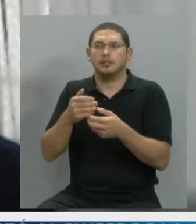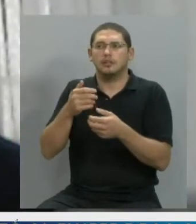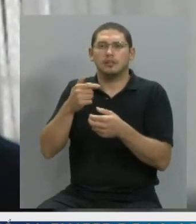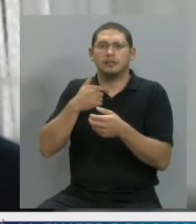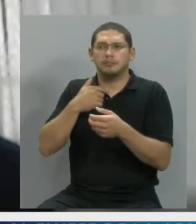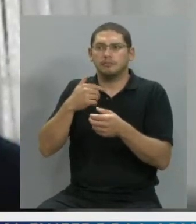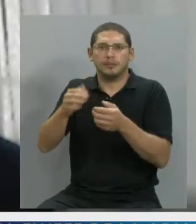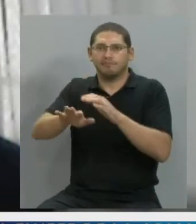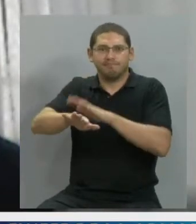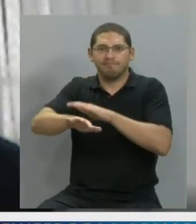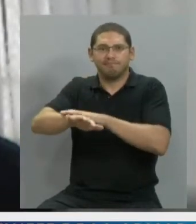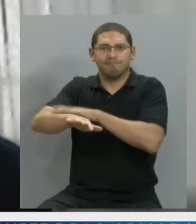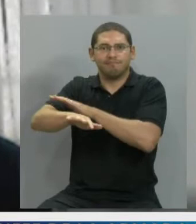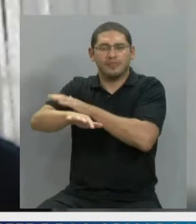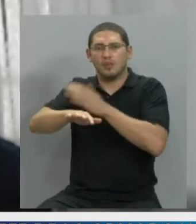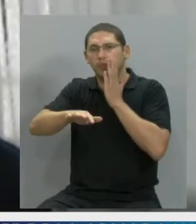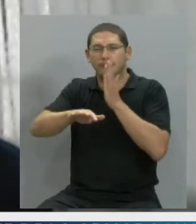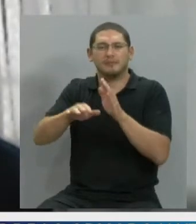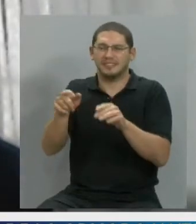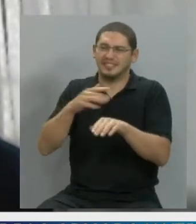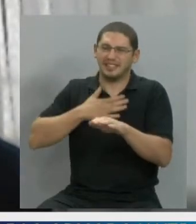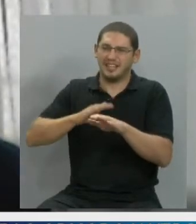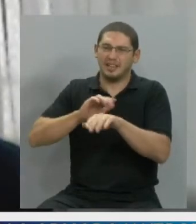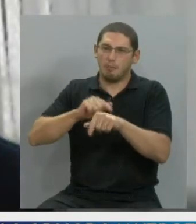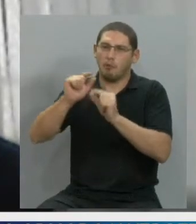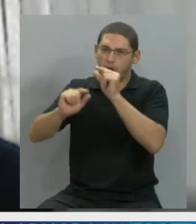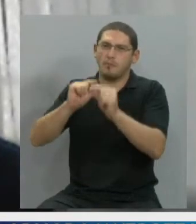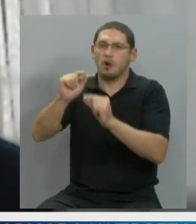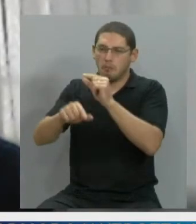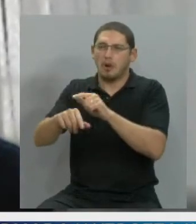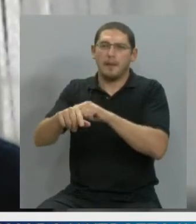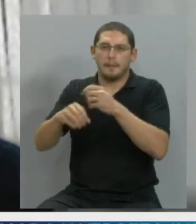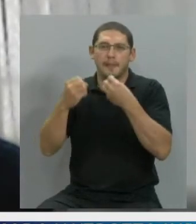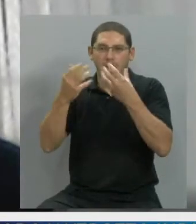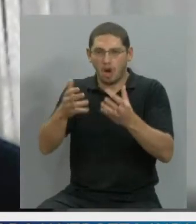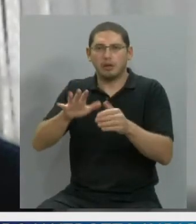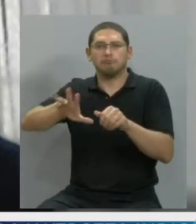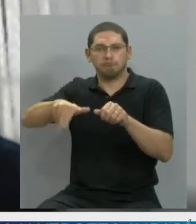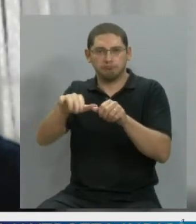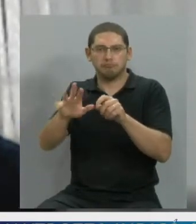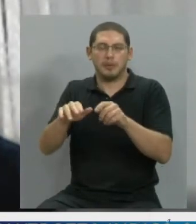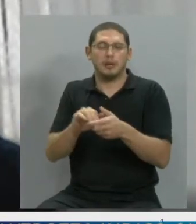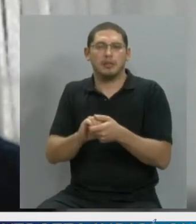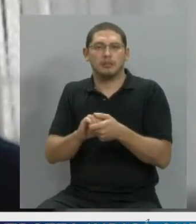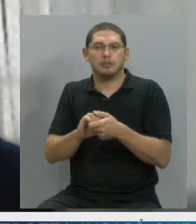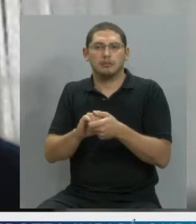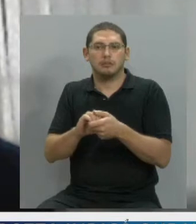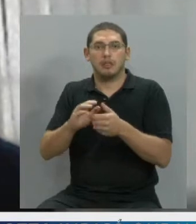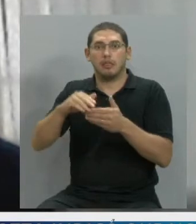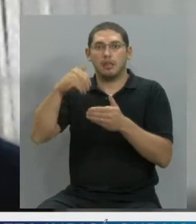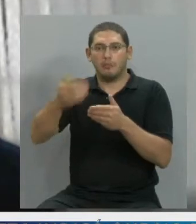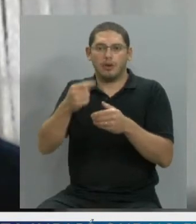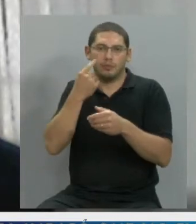sensibilidad de su pierna, me dijo despacito, señora ni cuenta se va a dar. El día 3 de noviembre, Mora amanece con la boca